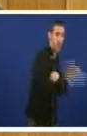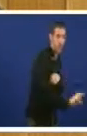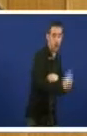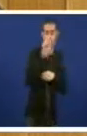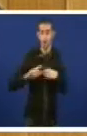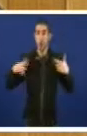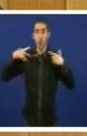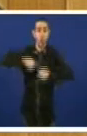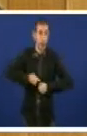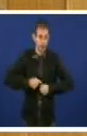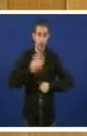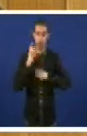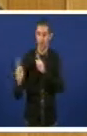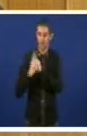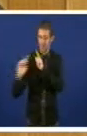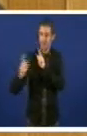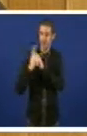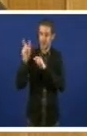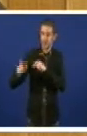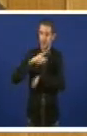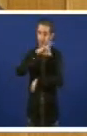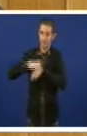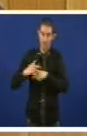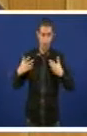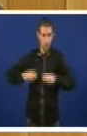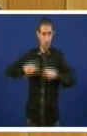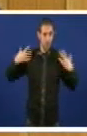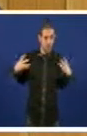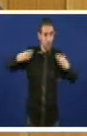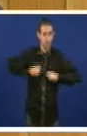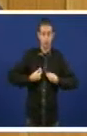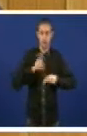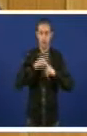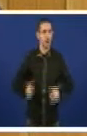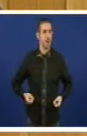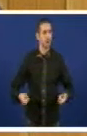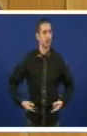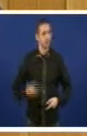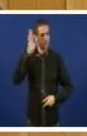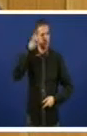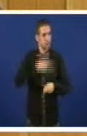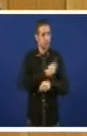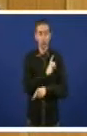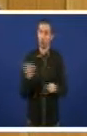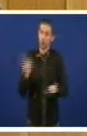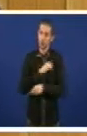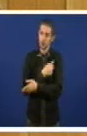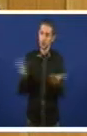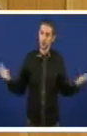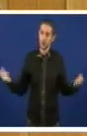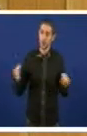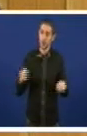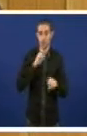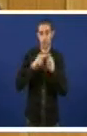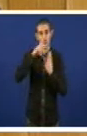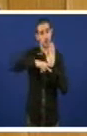cando se trata con doentes infecciosos. Parece ser que son despilfarros, pero non, señorías, son medidas de seguridade.